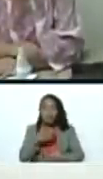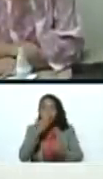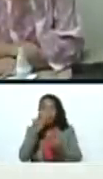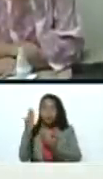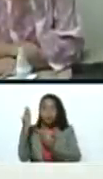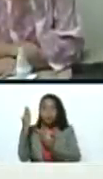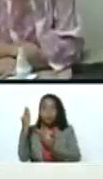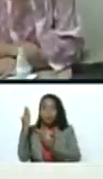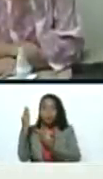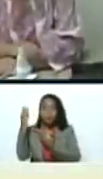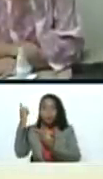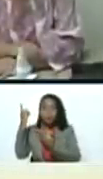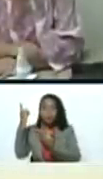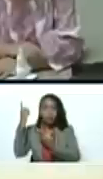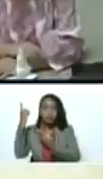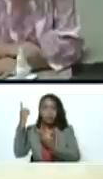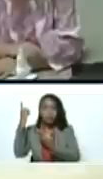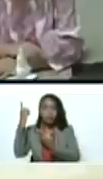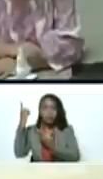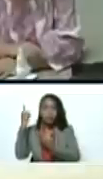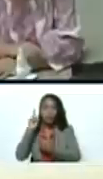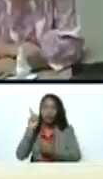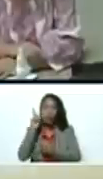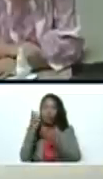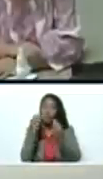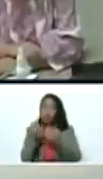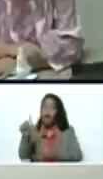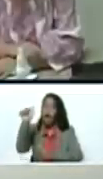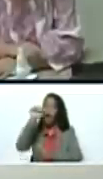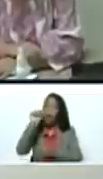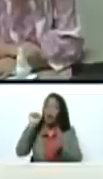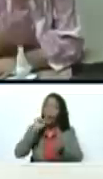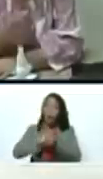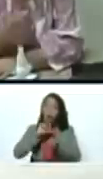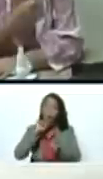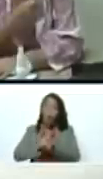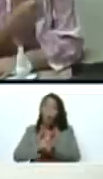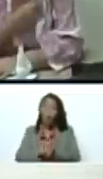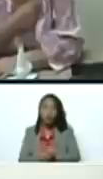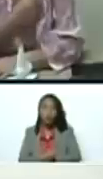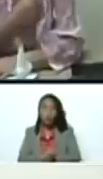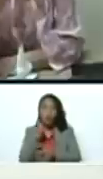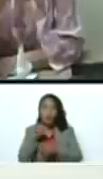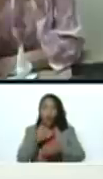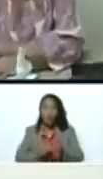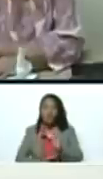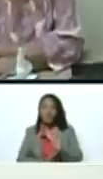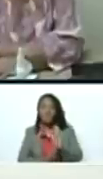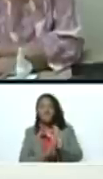Bueno, pendiente, pues. Toma mucha agua de coco. Que eleva la inmunidad.